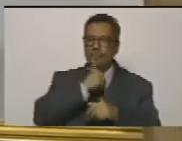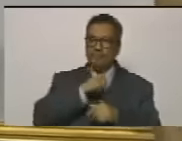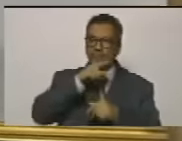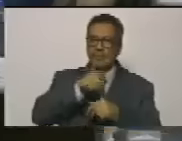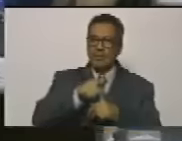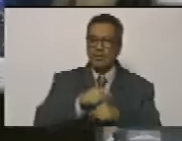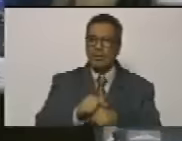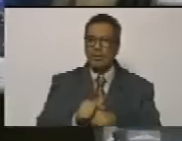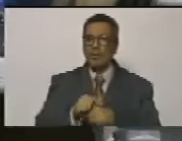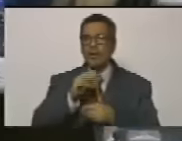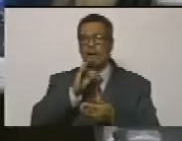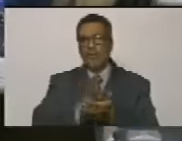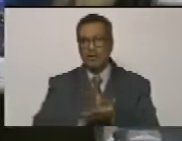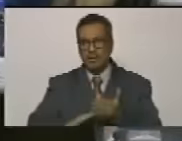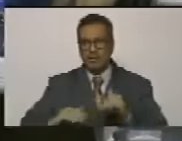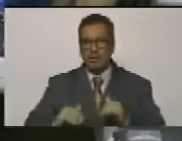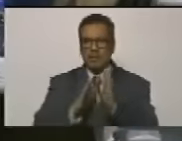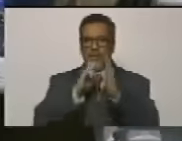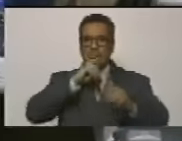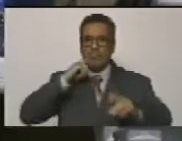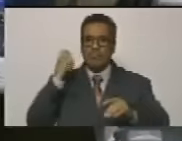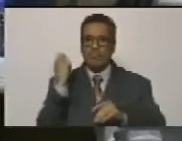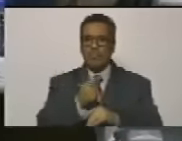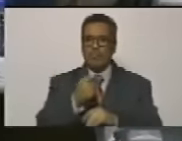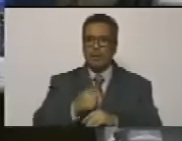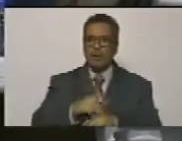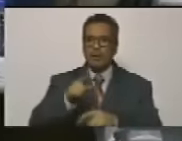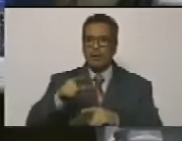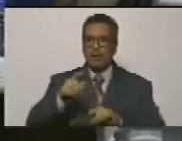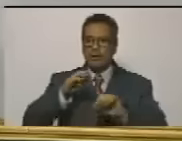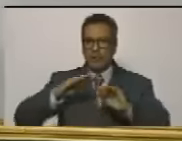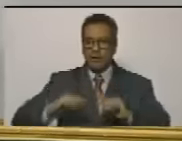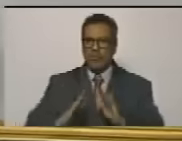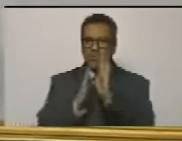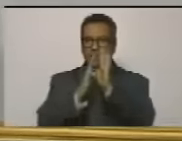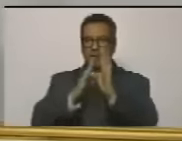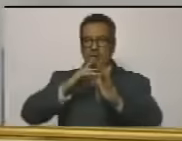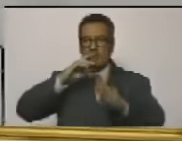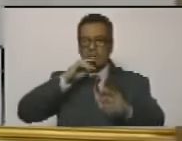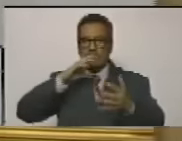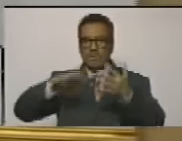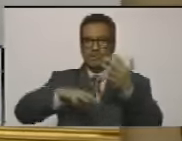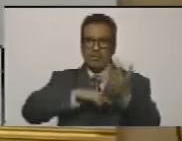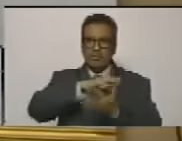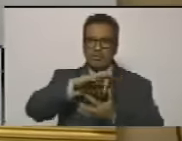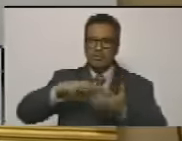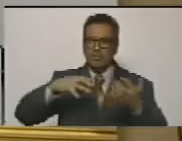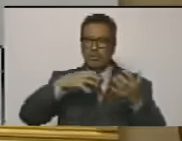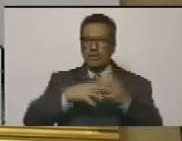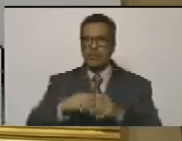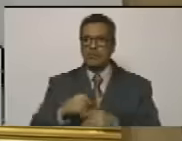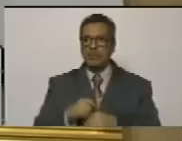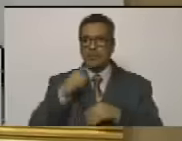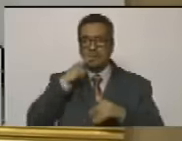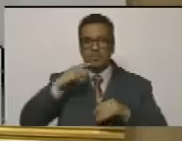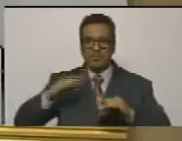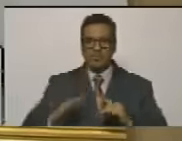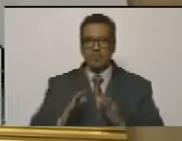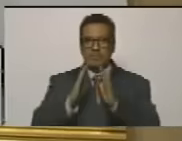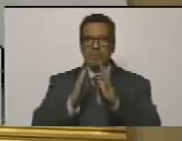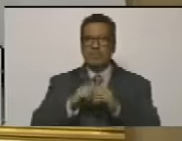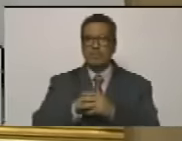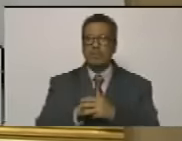de enfrentar el odio de enfrentar la violencia de enfrentar